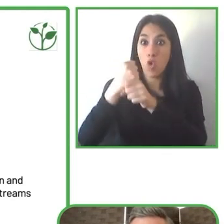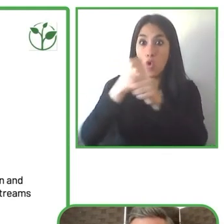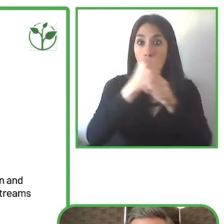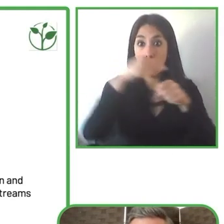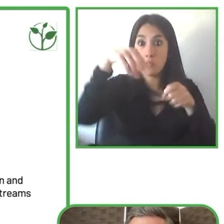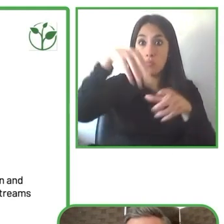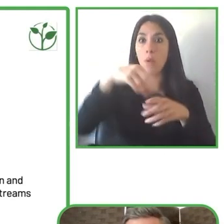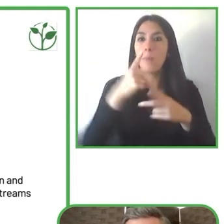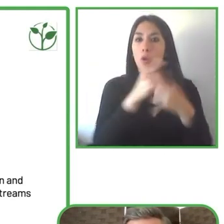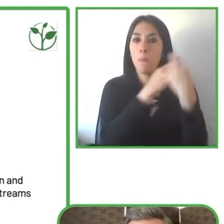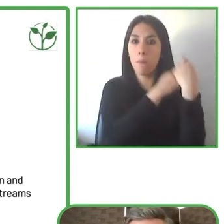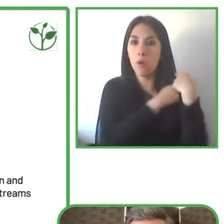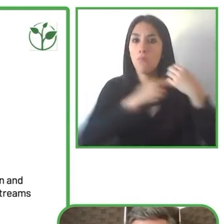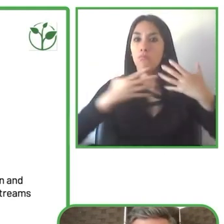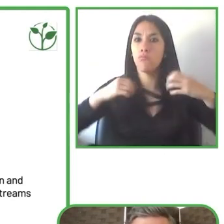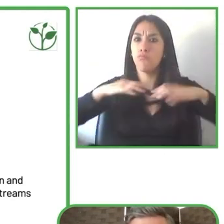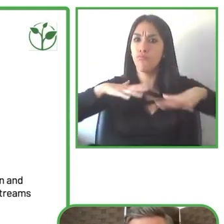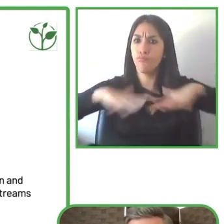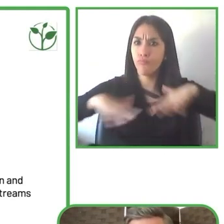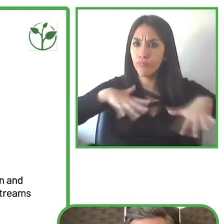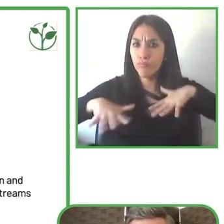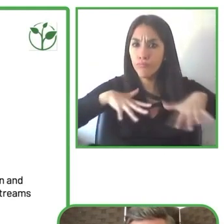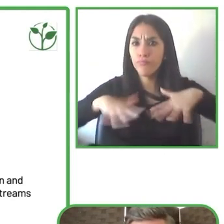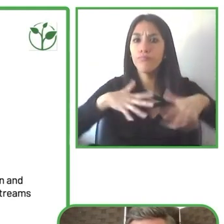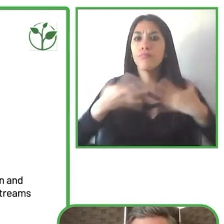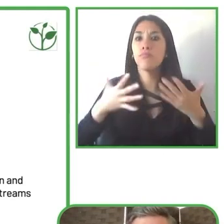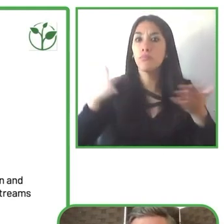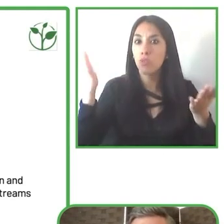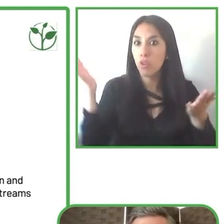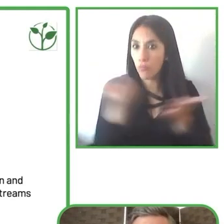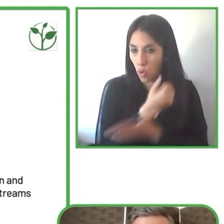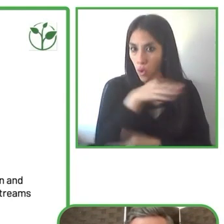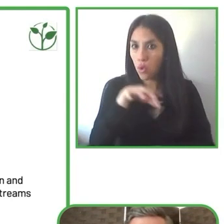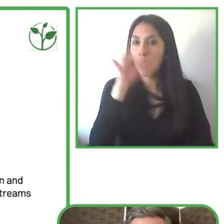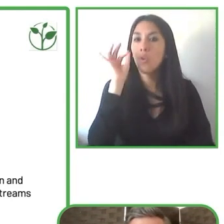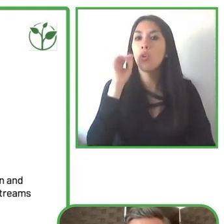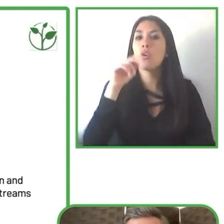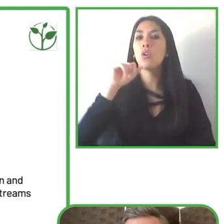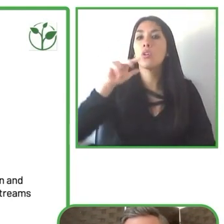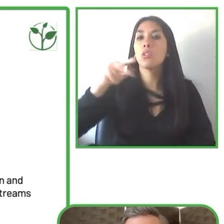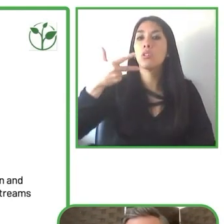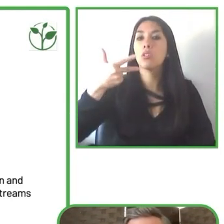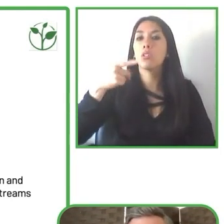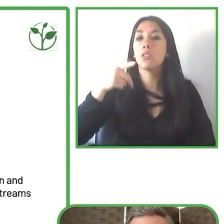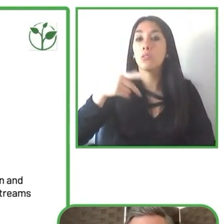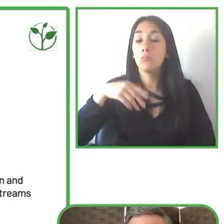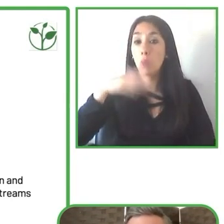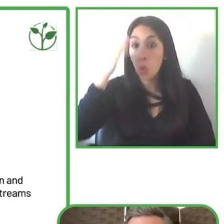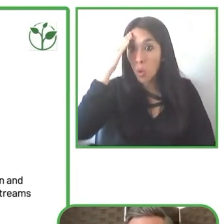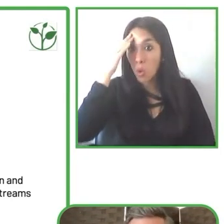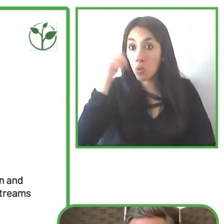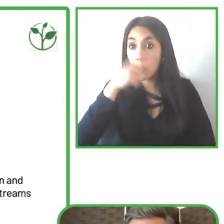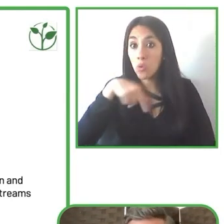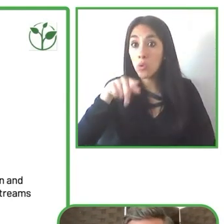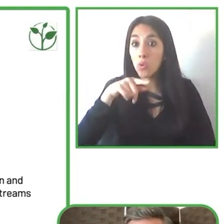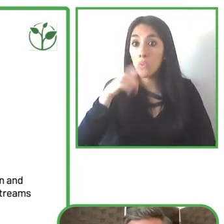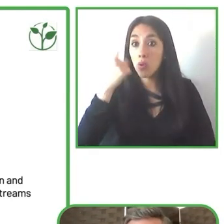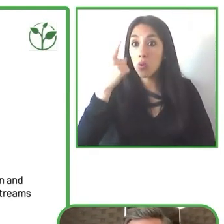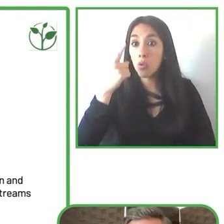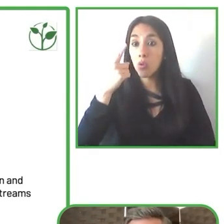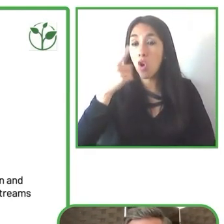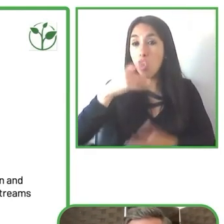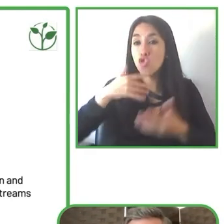estos clientes internos o estas partes participantes internas ellos también pueden recibir